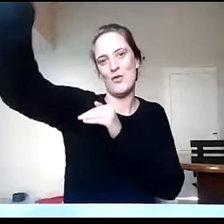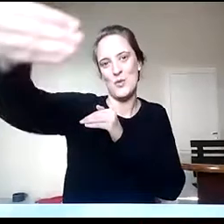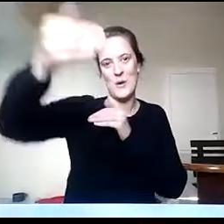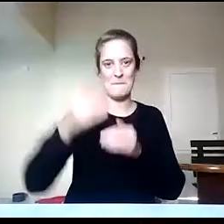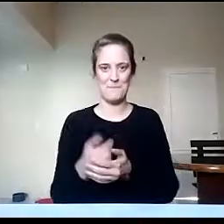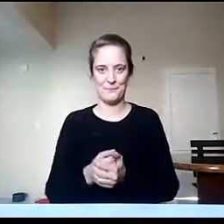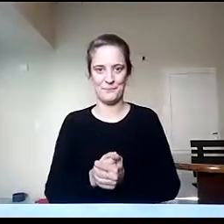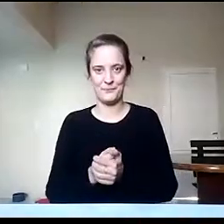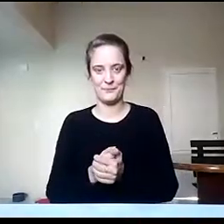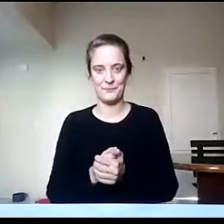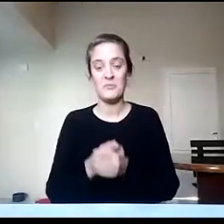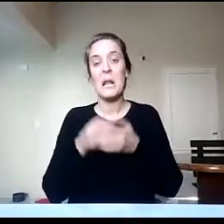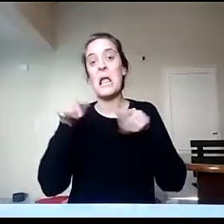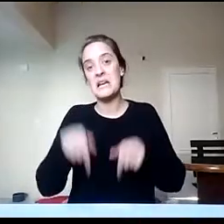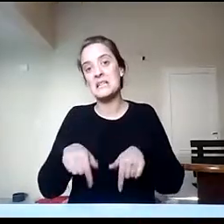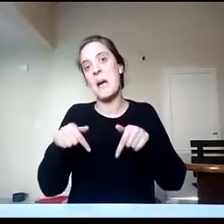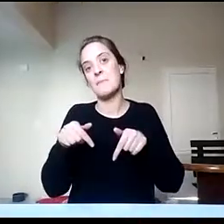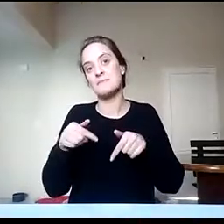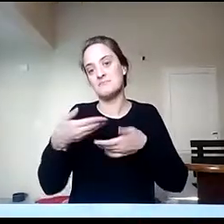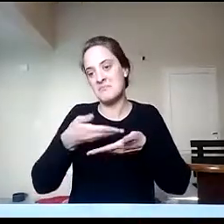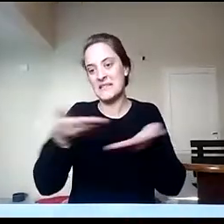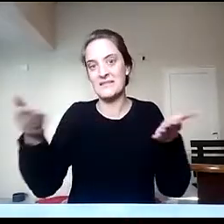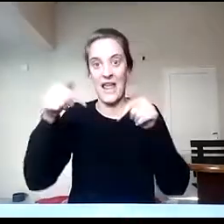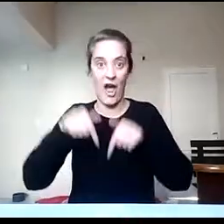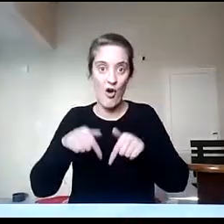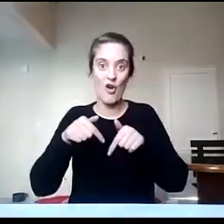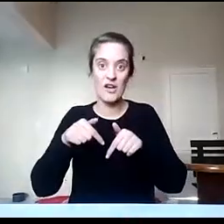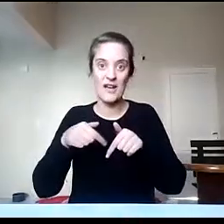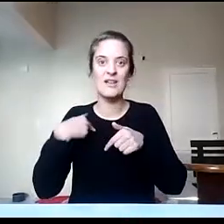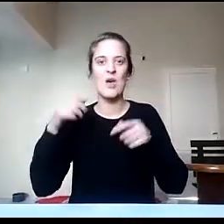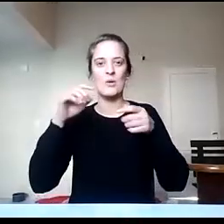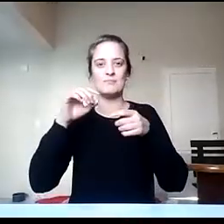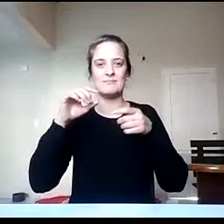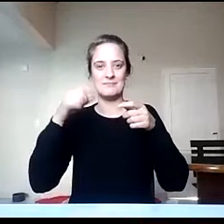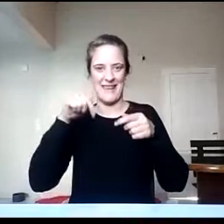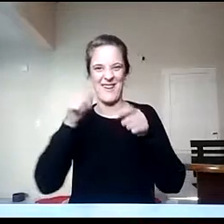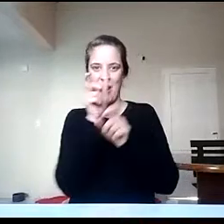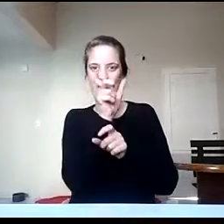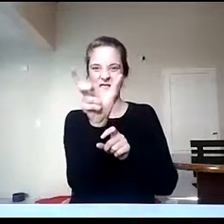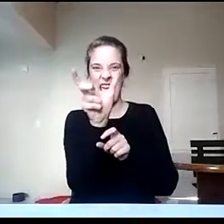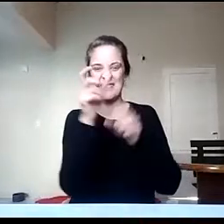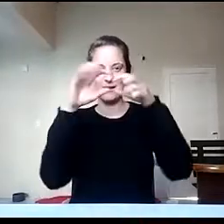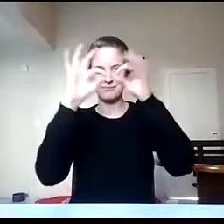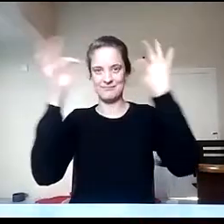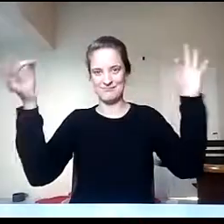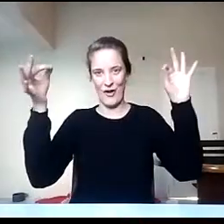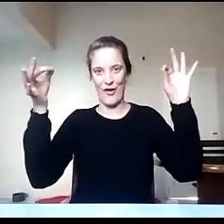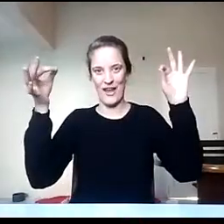que ver con la presentación. Nosotros habíamos colocado una frase, a ver si lo podemos compartir.